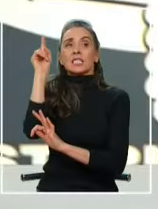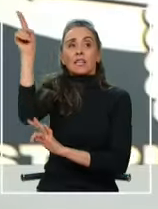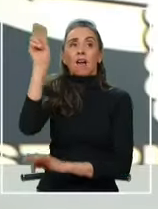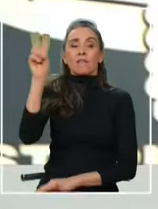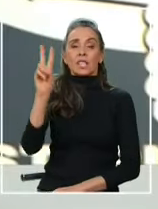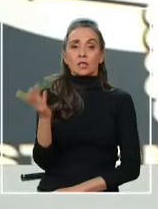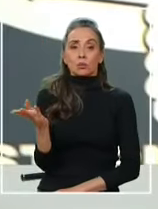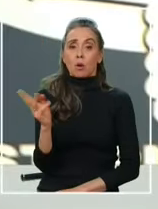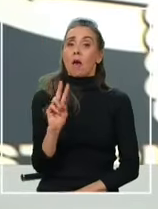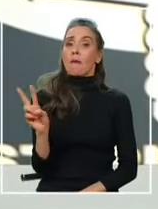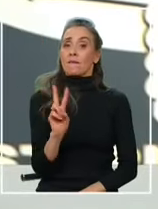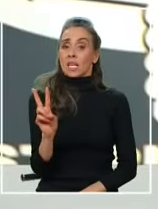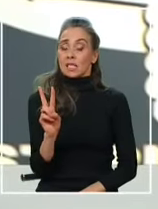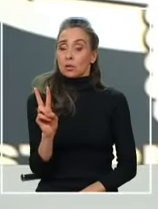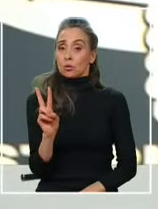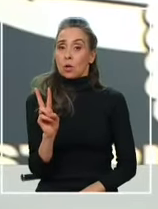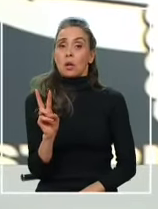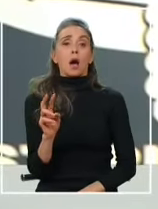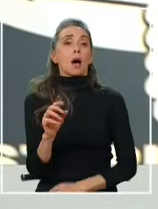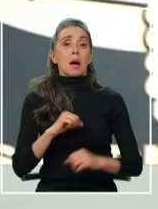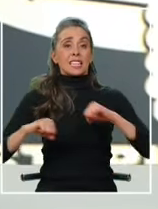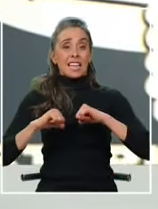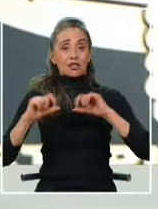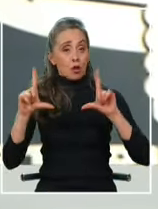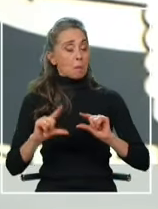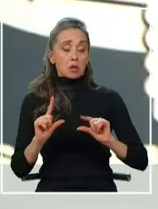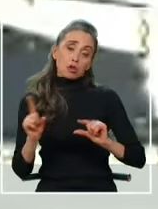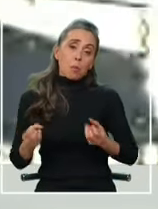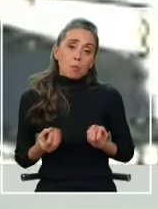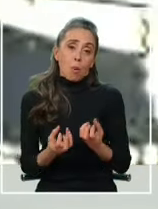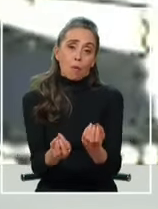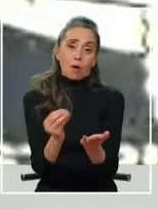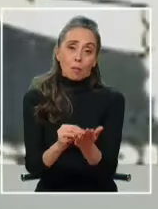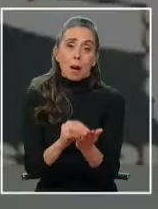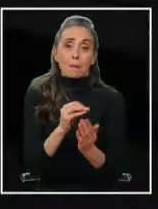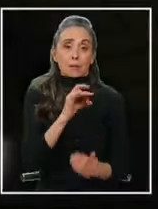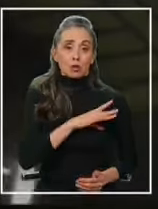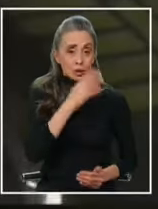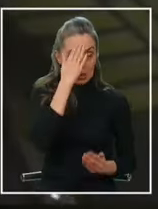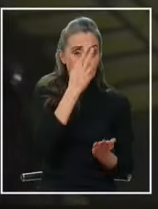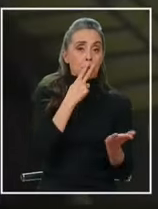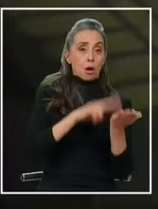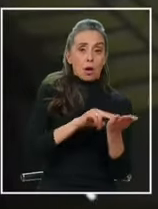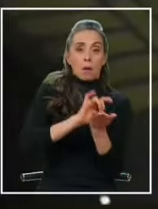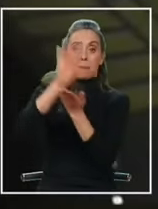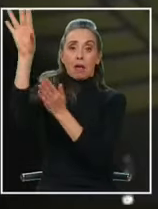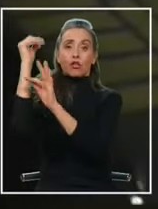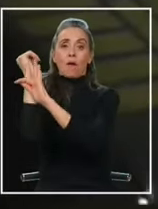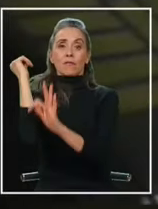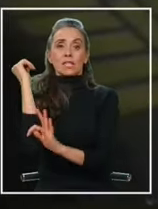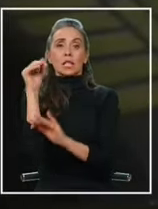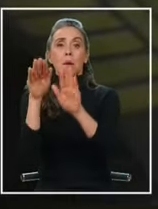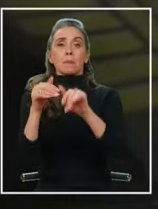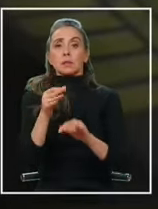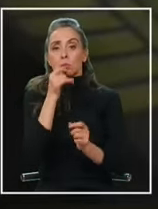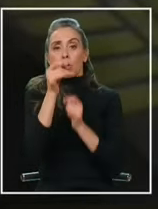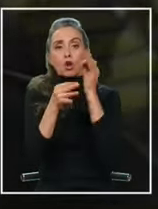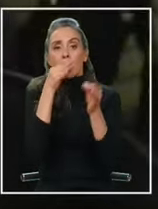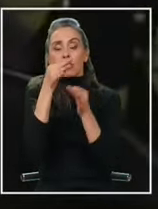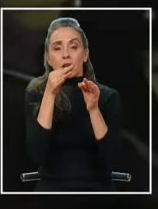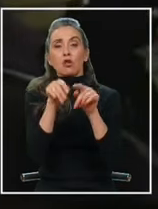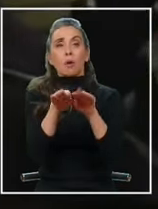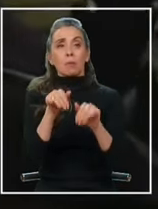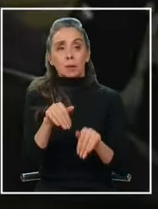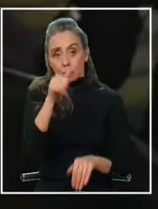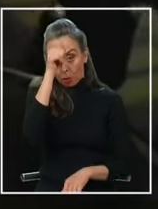Venezuela ha estado lejos de bajar la tensión El mismo día que Chile envió la nota su fiscal reafirmó los polémicos dichos y no solo